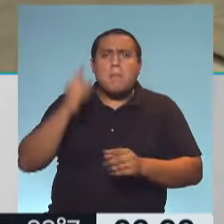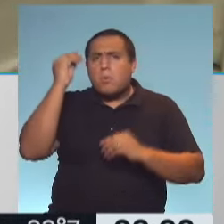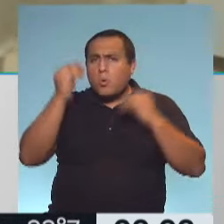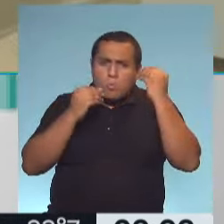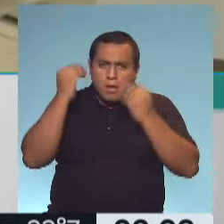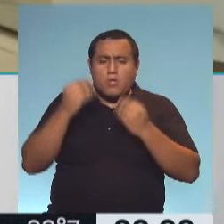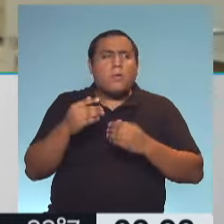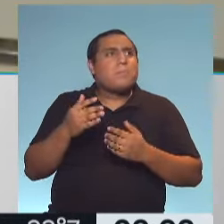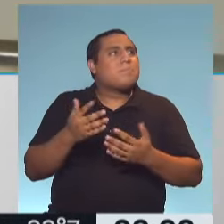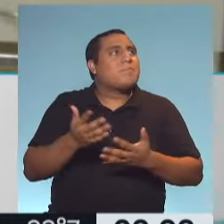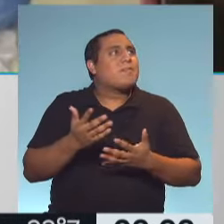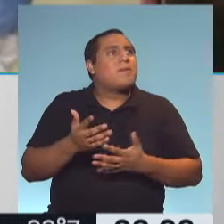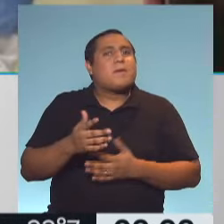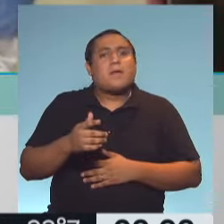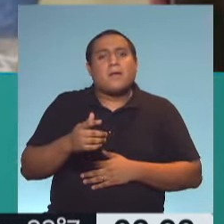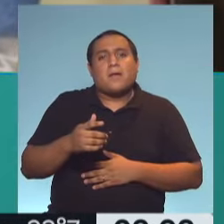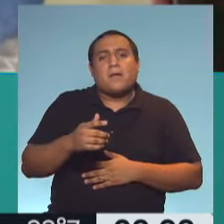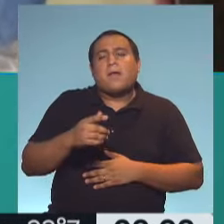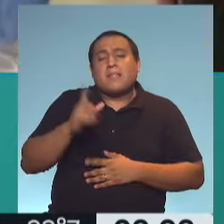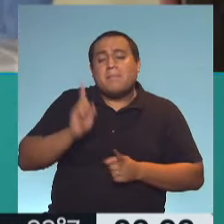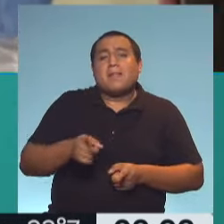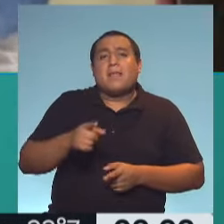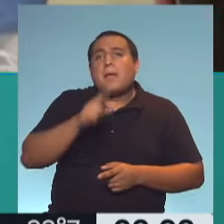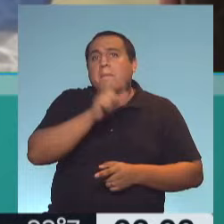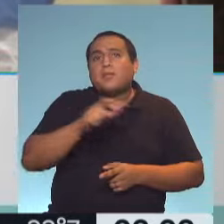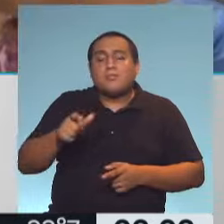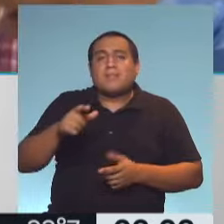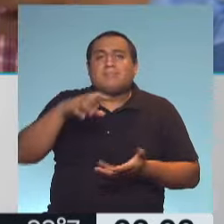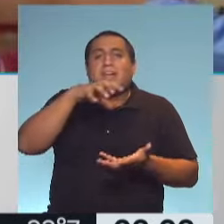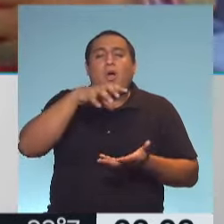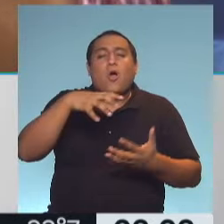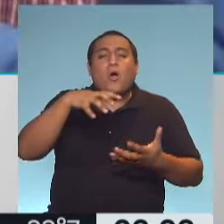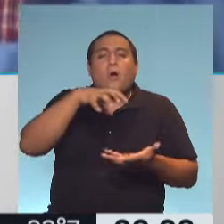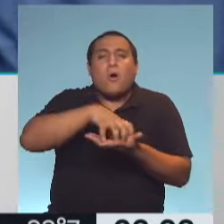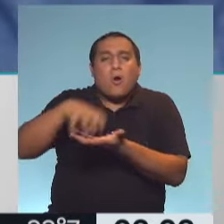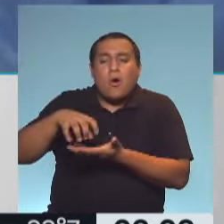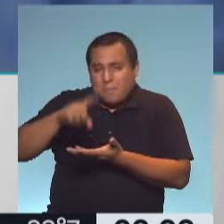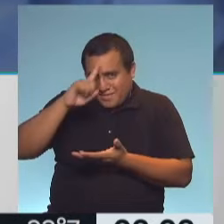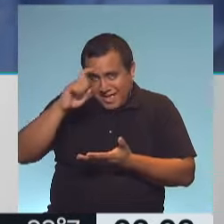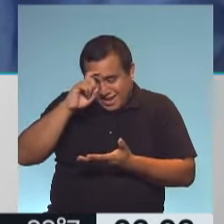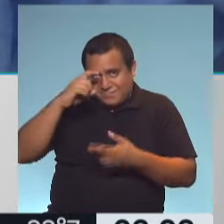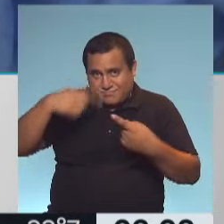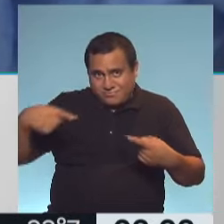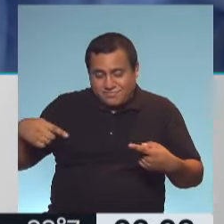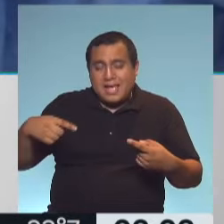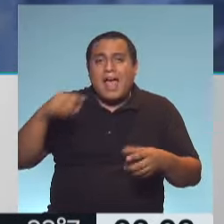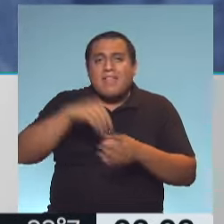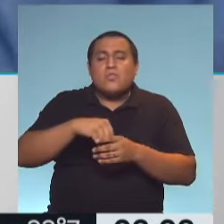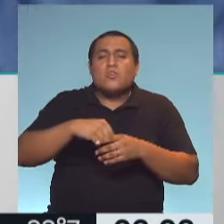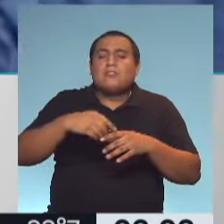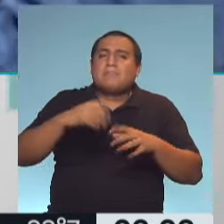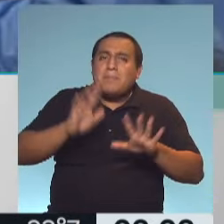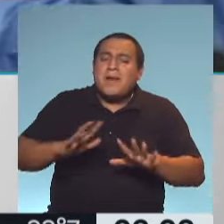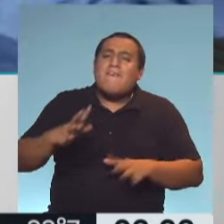el listamiento del sistema de salud. Necesitamos que los sistemas de salud en este momento estén